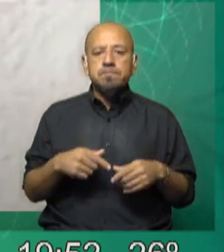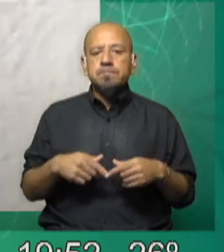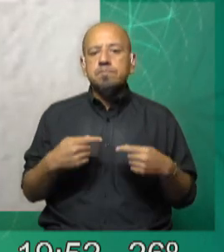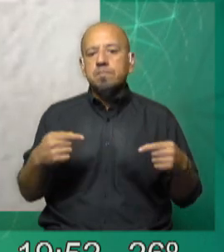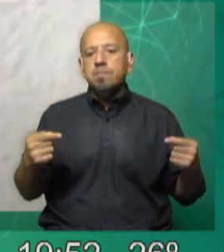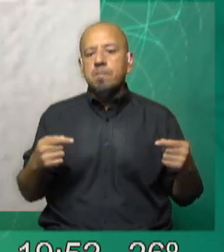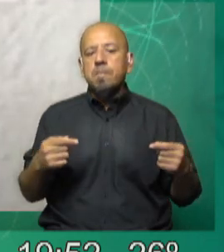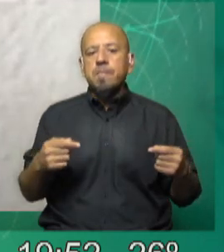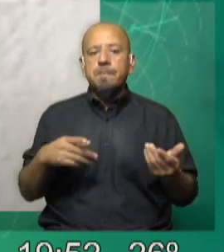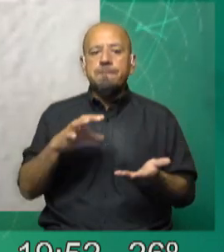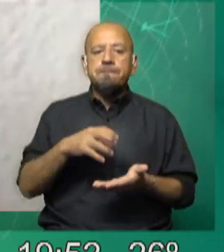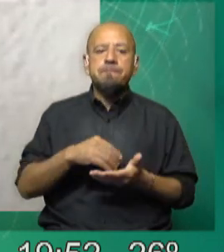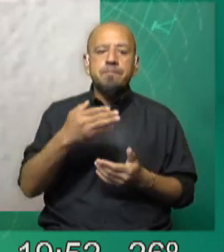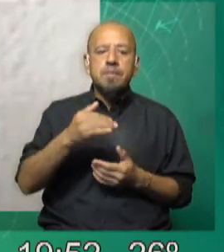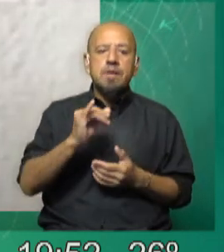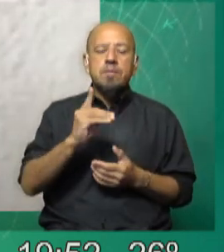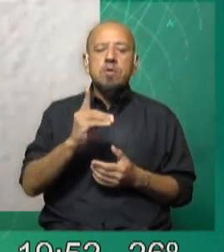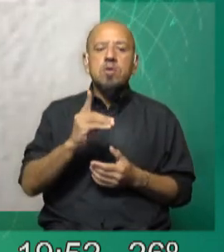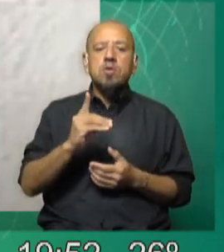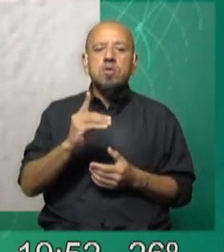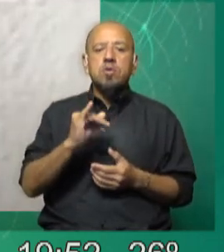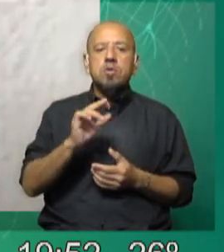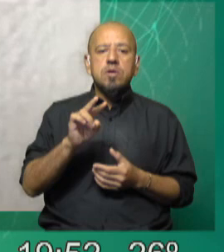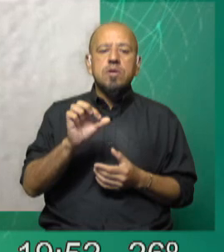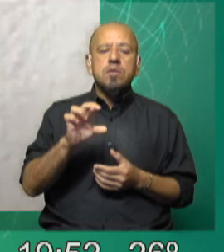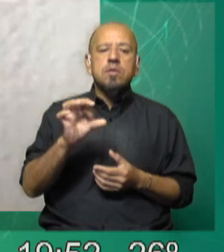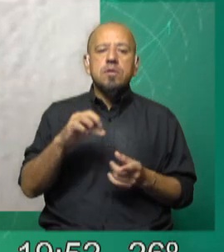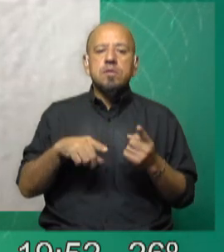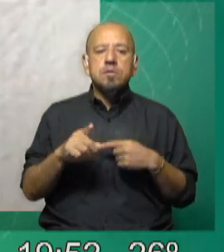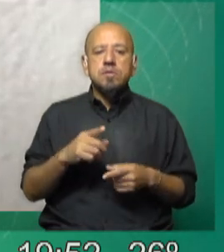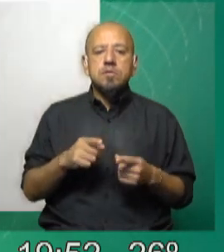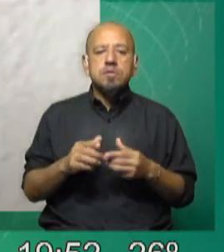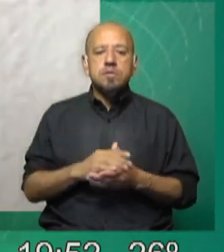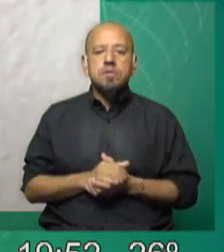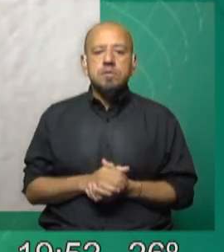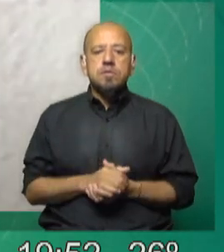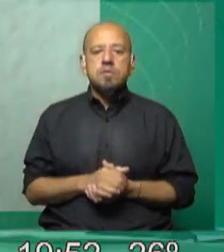ser sitios biodiversos. Entonces, todo eso también colabora con la conservación de la biodiversidad.